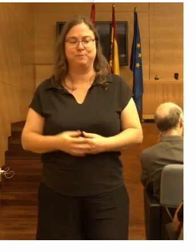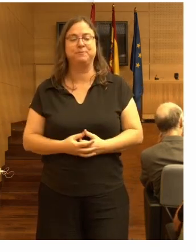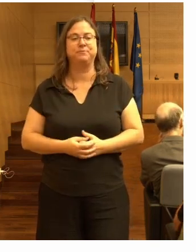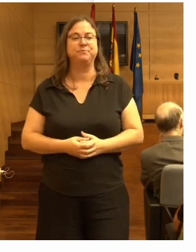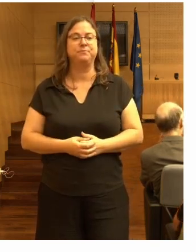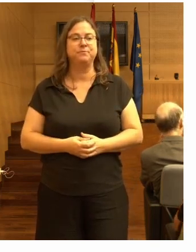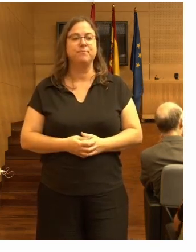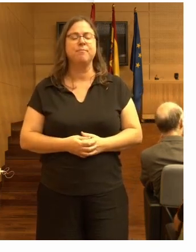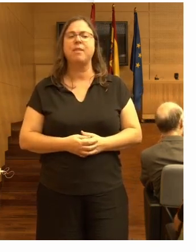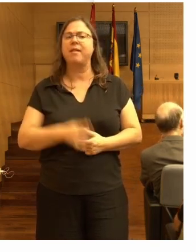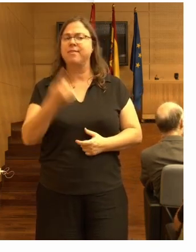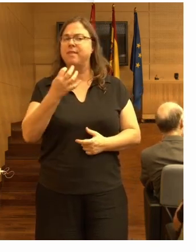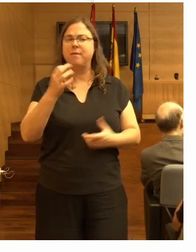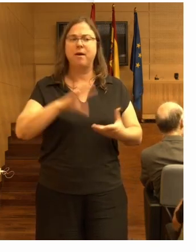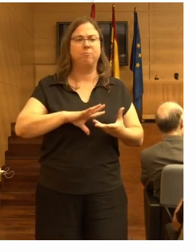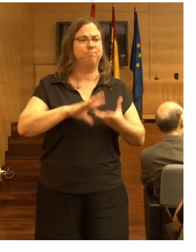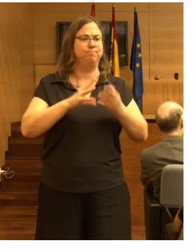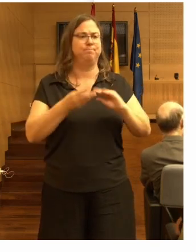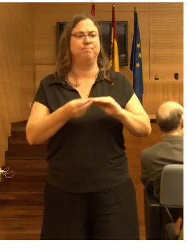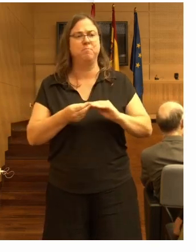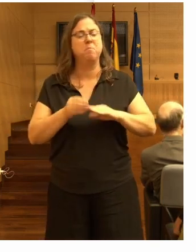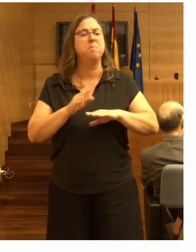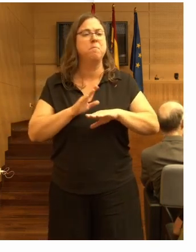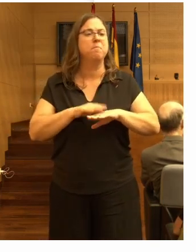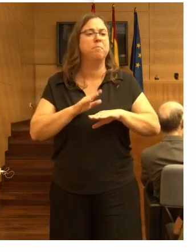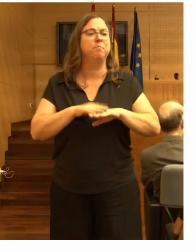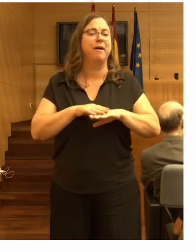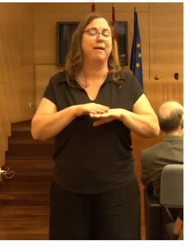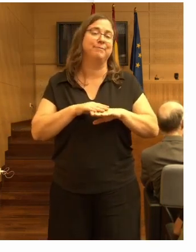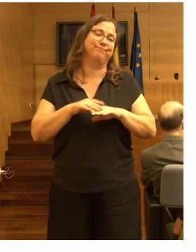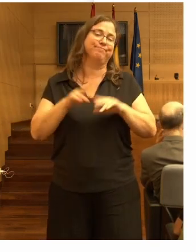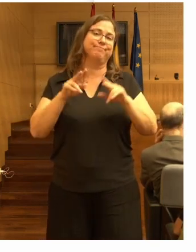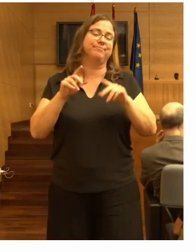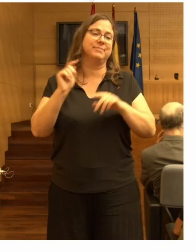Esto hay que ajustarlo para residencias.